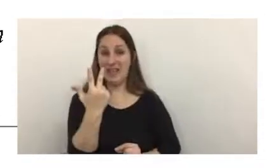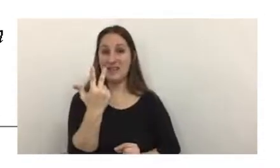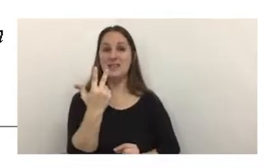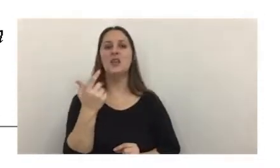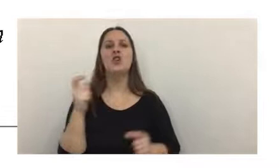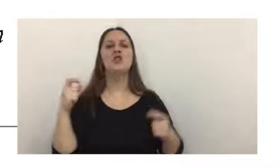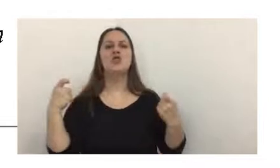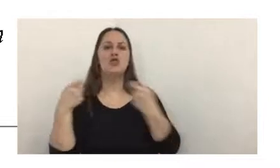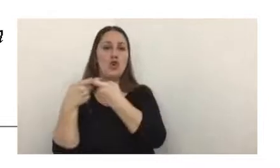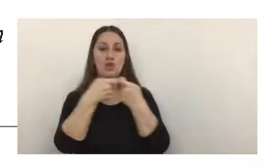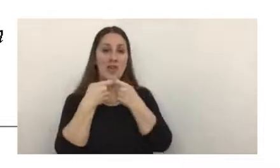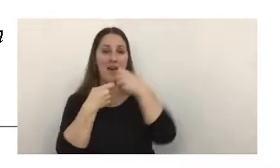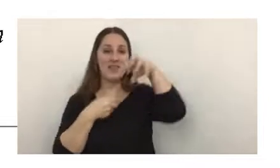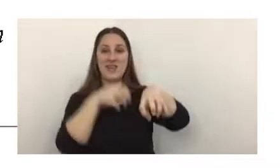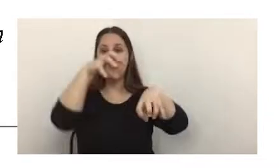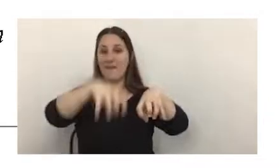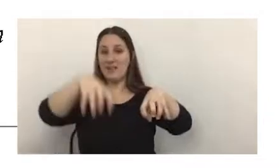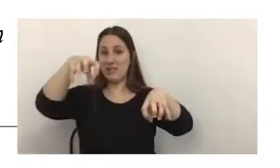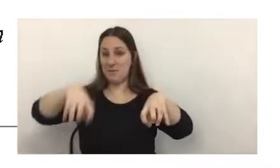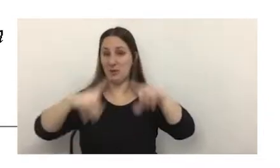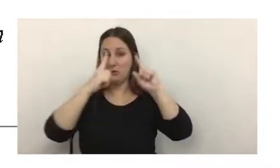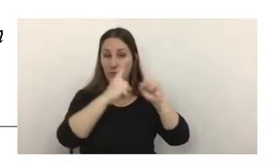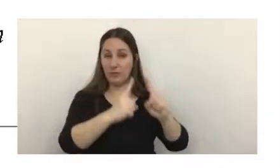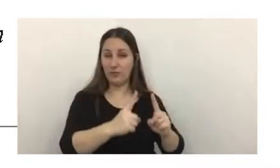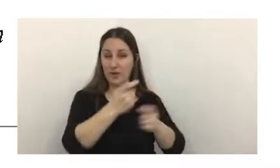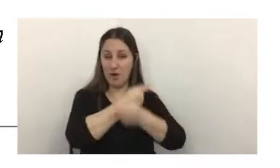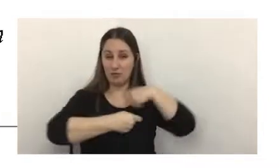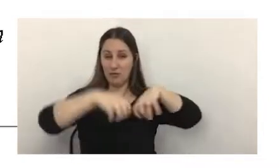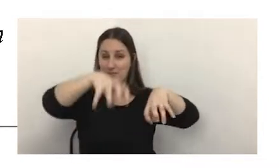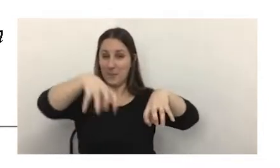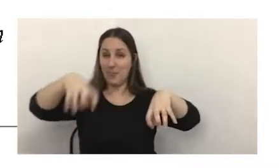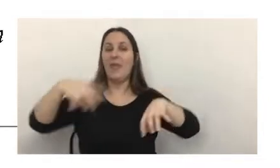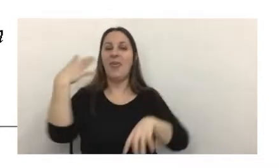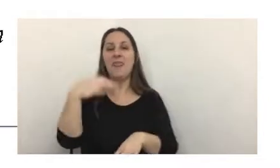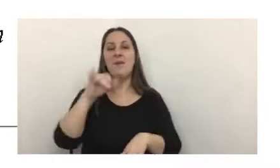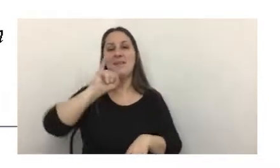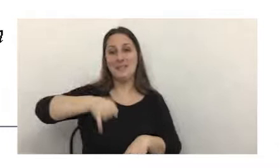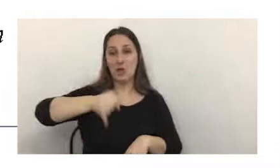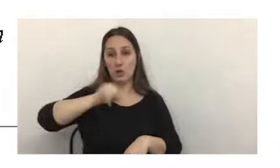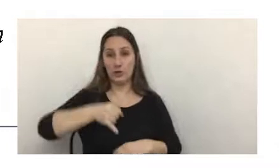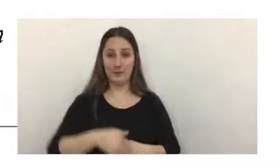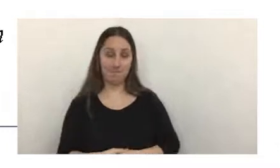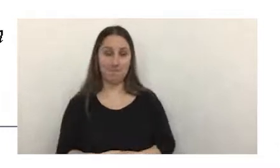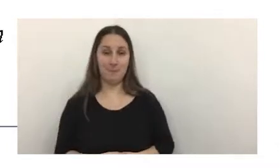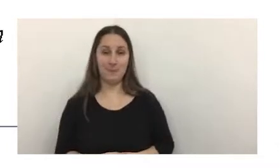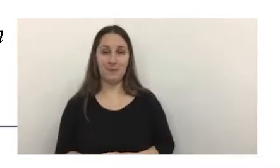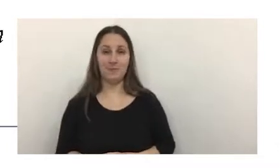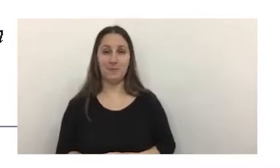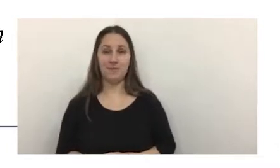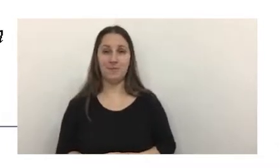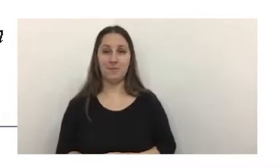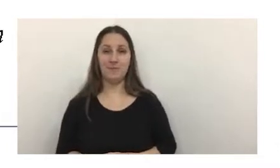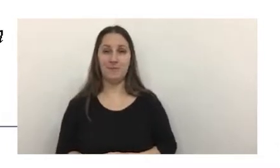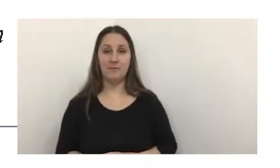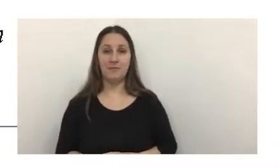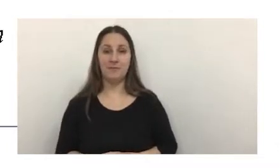sociedades y establecimientos permanentes deberán ingresar una cantidad de,